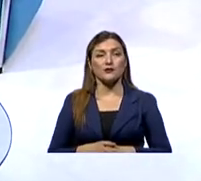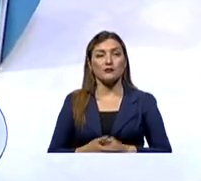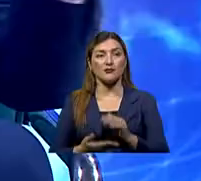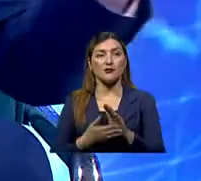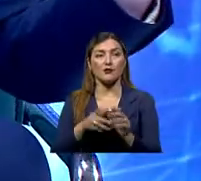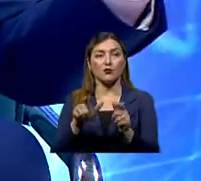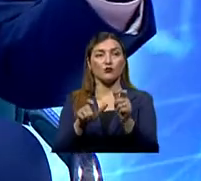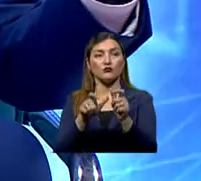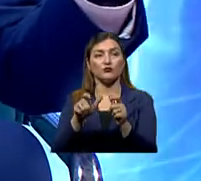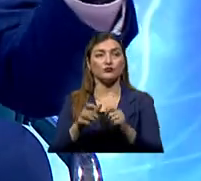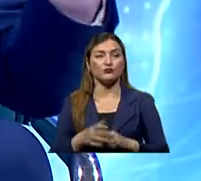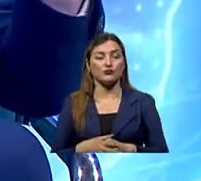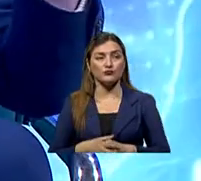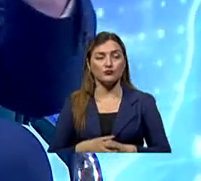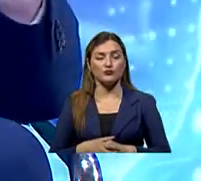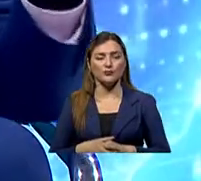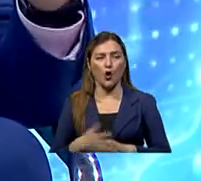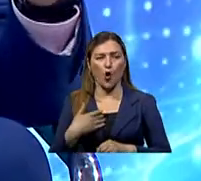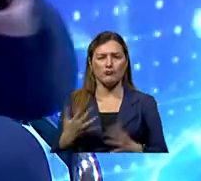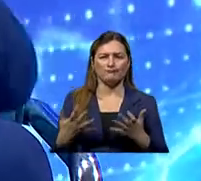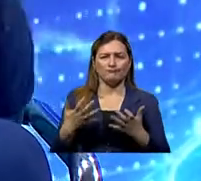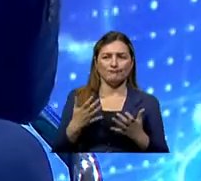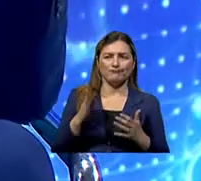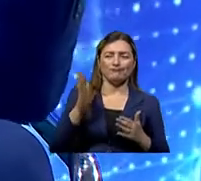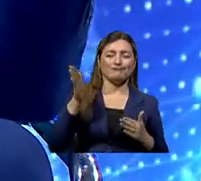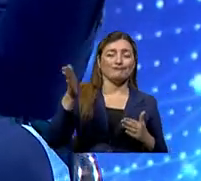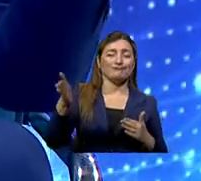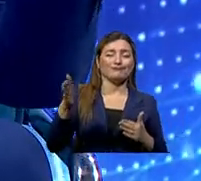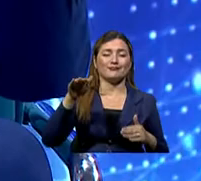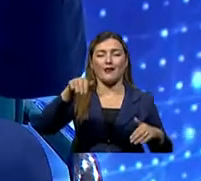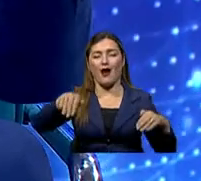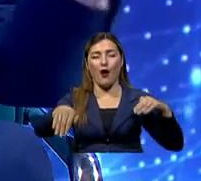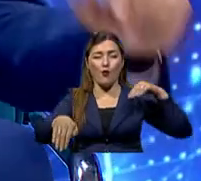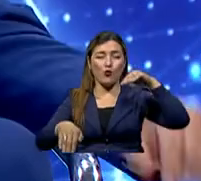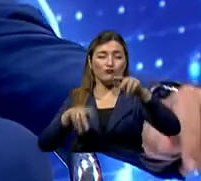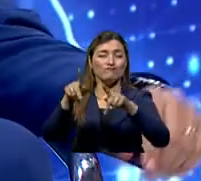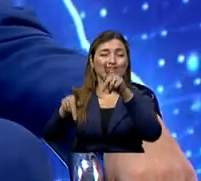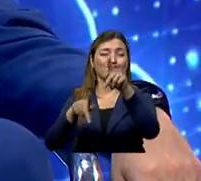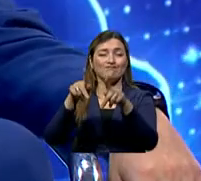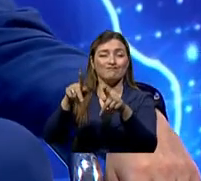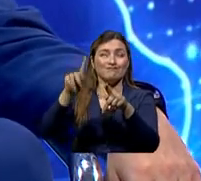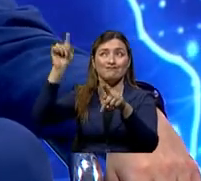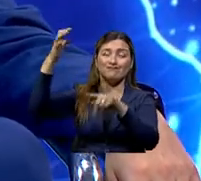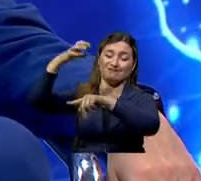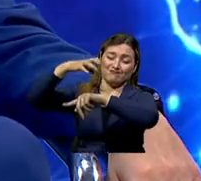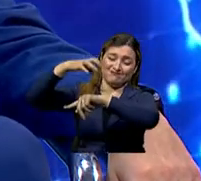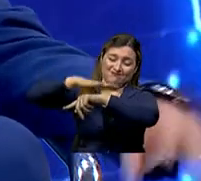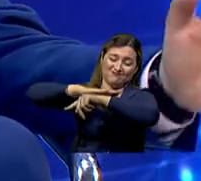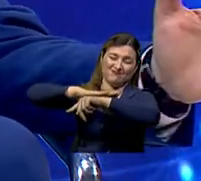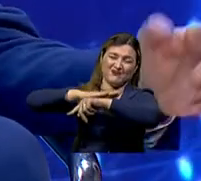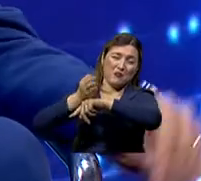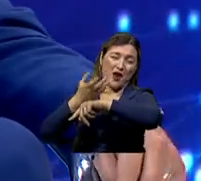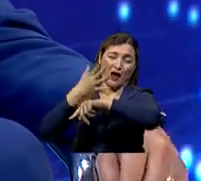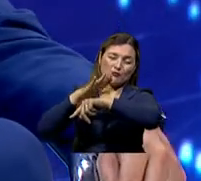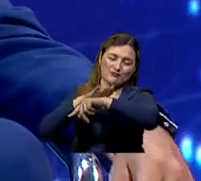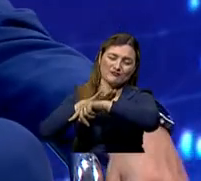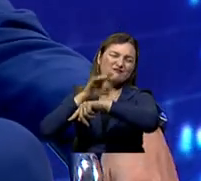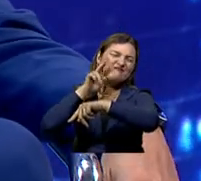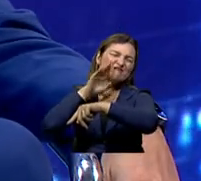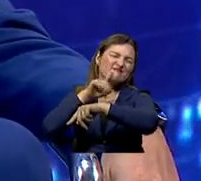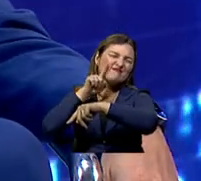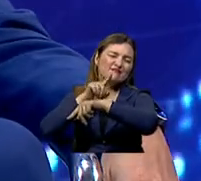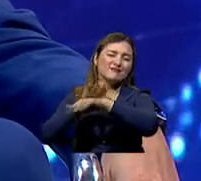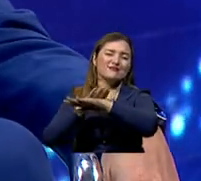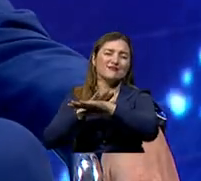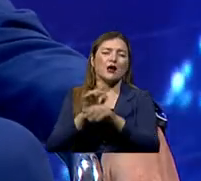pues nosotros buscamos a veces la playa para descansar, pero también para broncearnos, especialmente los que vivimos en la sierra. Pero la gente que no puede ir a la